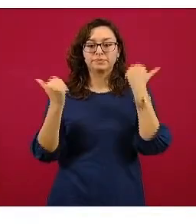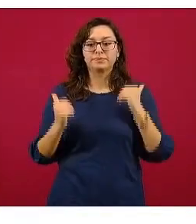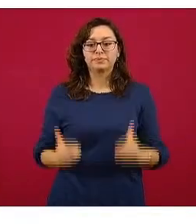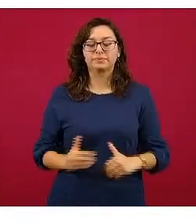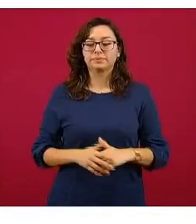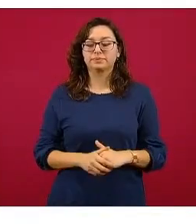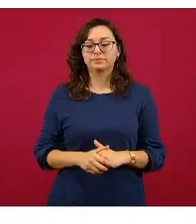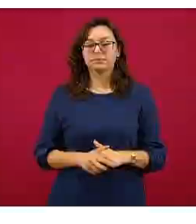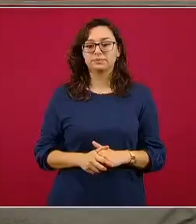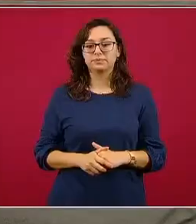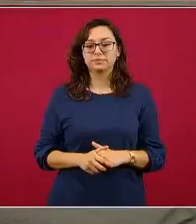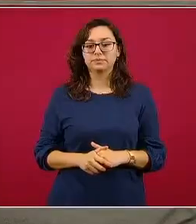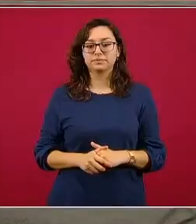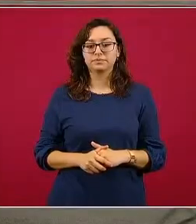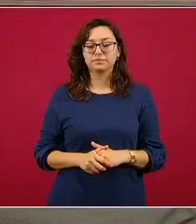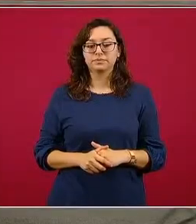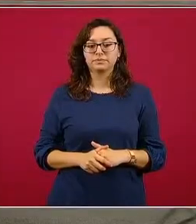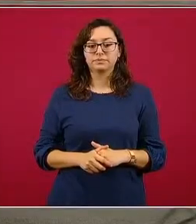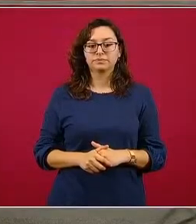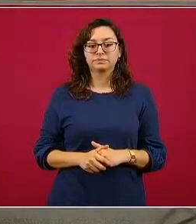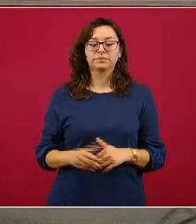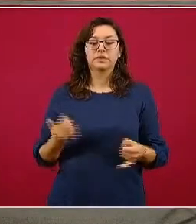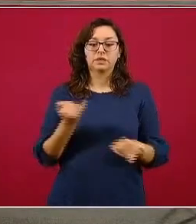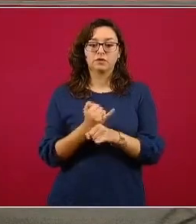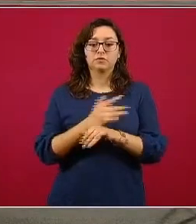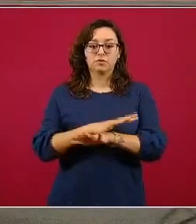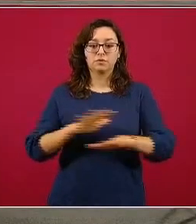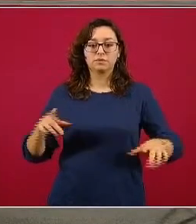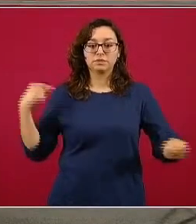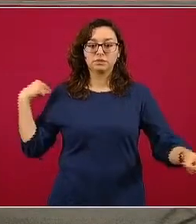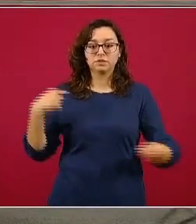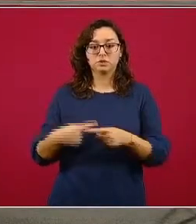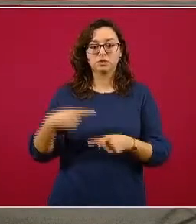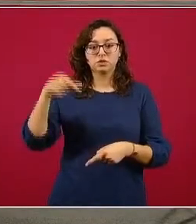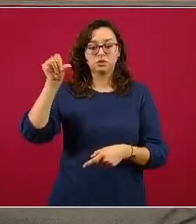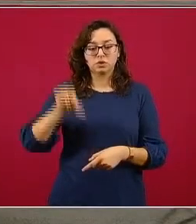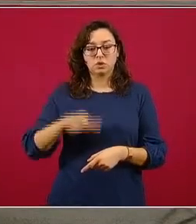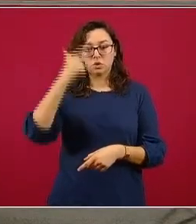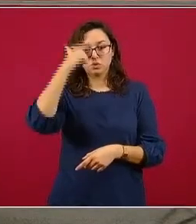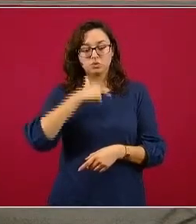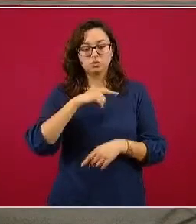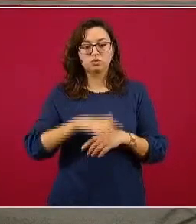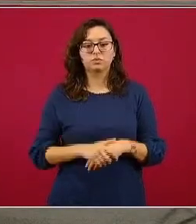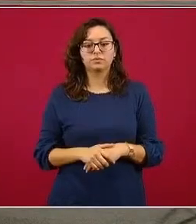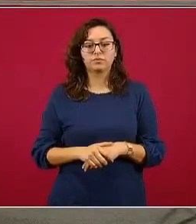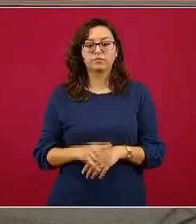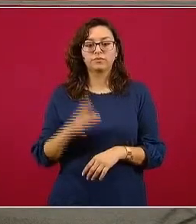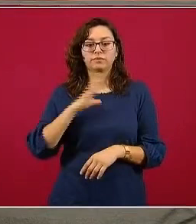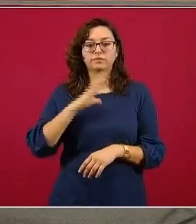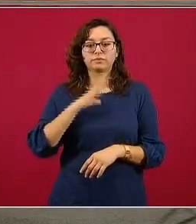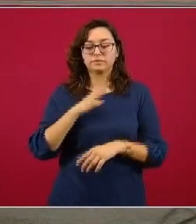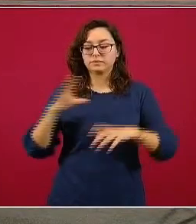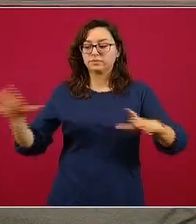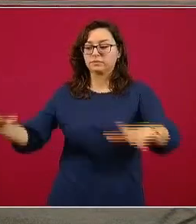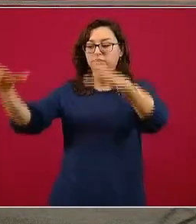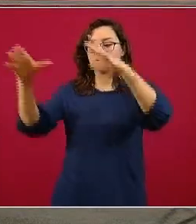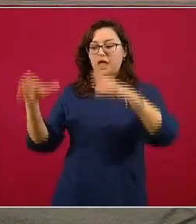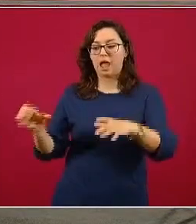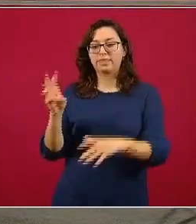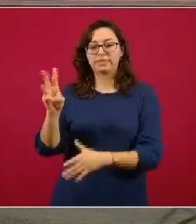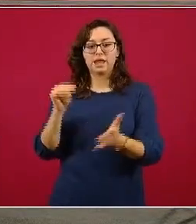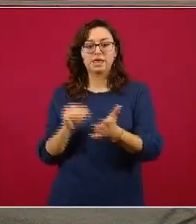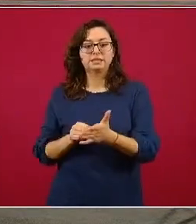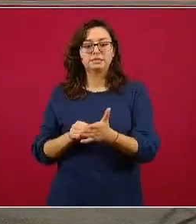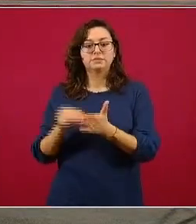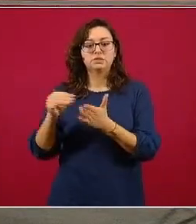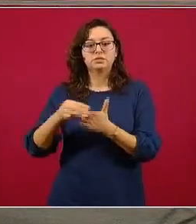la actualización de los datos estadísticos para esta noche. Ya más de 3 millones 235